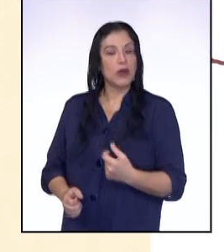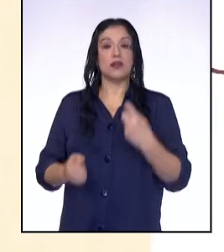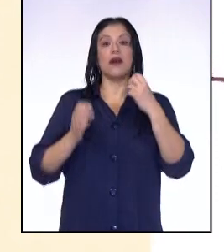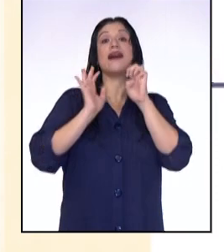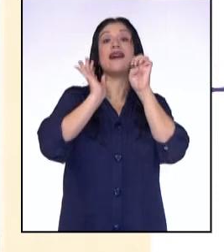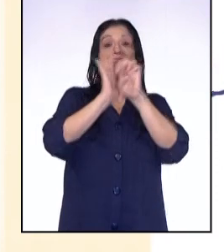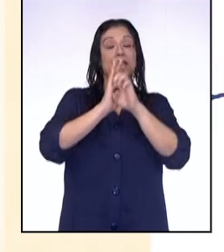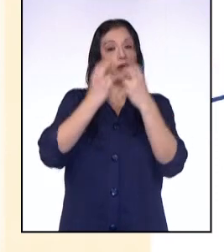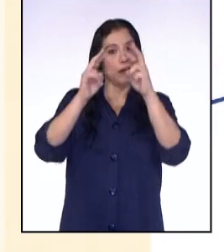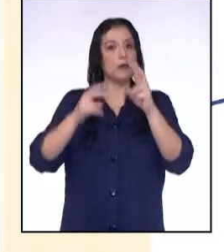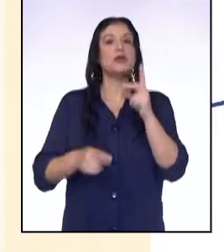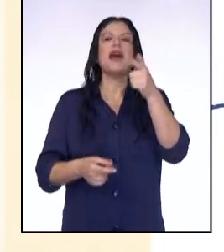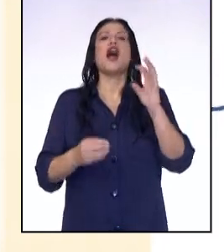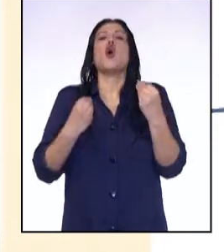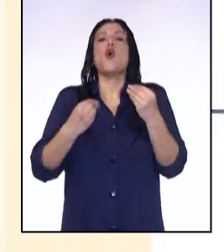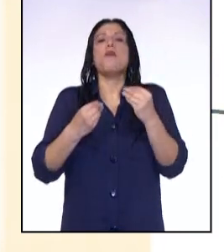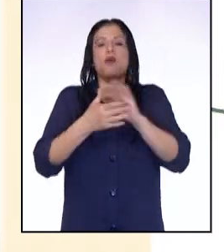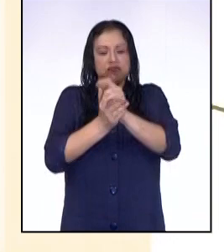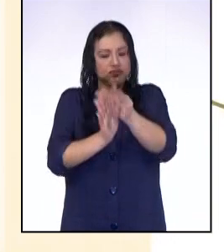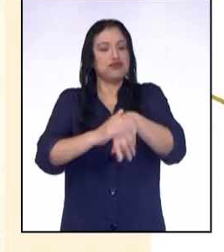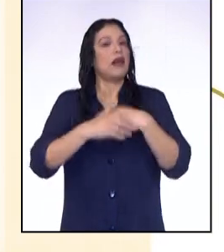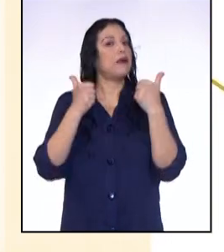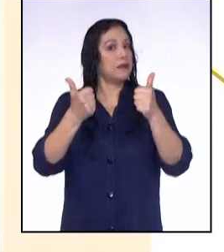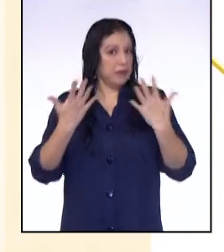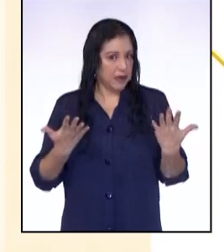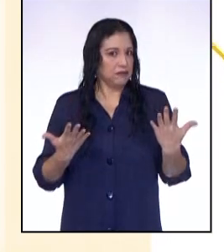ejemplo vemos los pasos de un correcto lavado de manos.